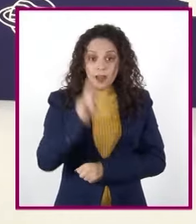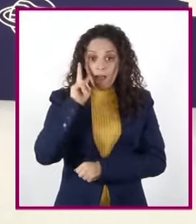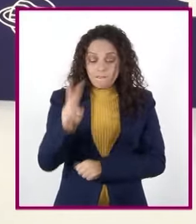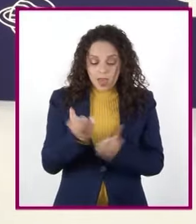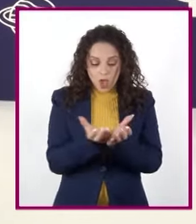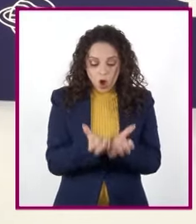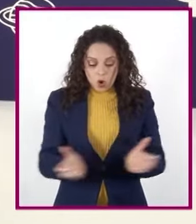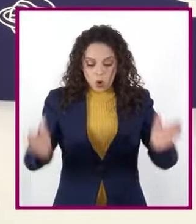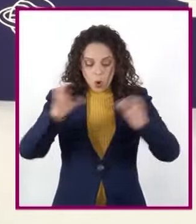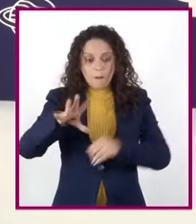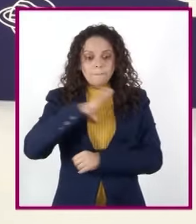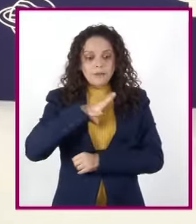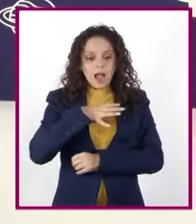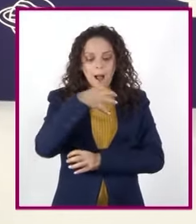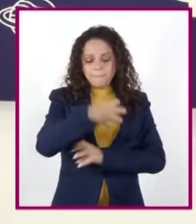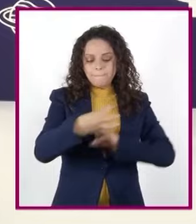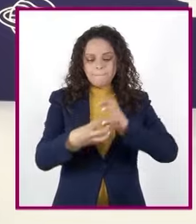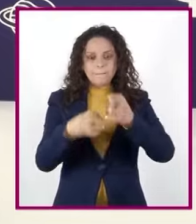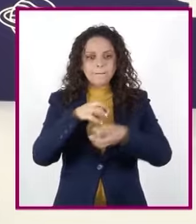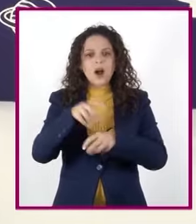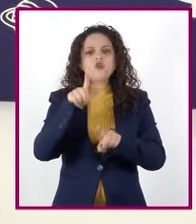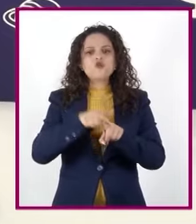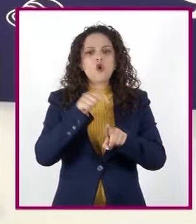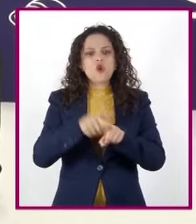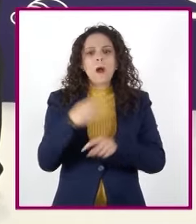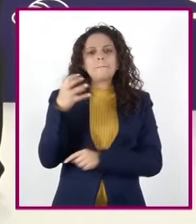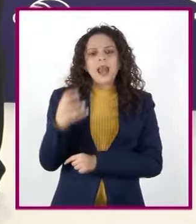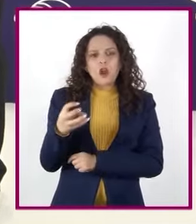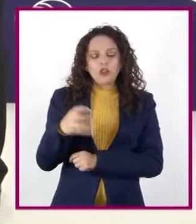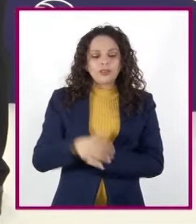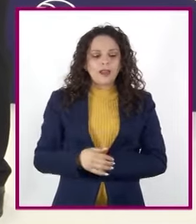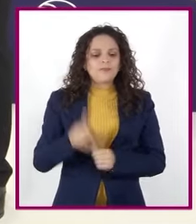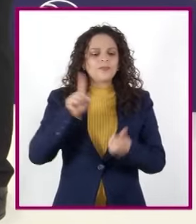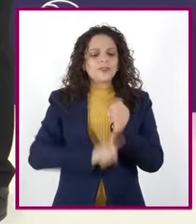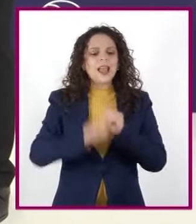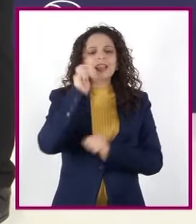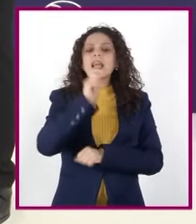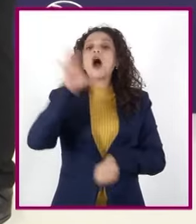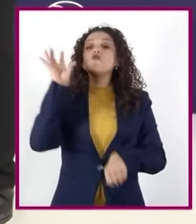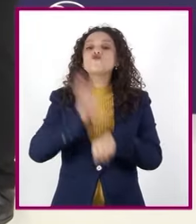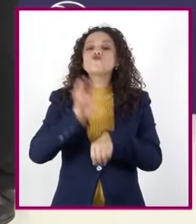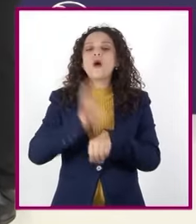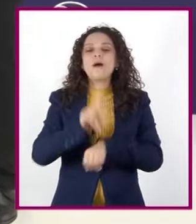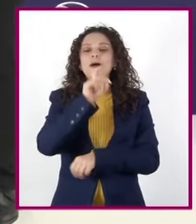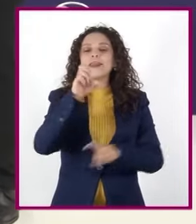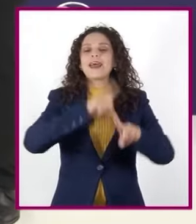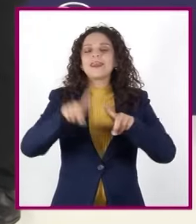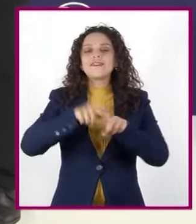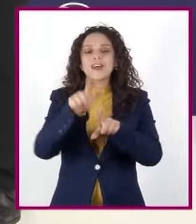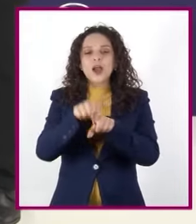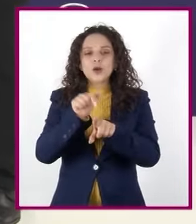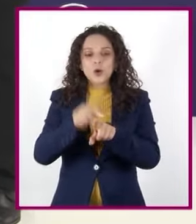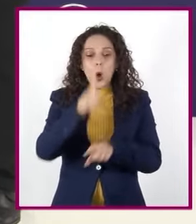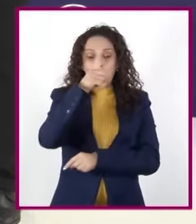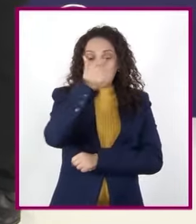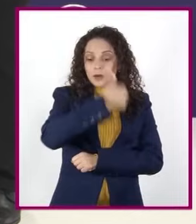pelotas de colores. Bueno, más que pelotas, son huevos de colores. Cada uno representa una capa atmosférica distinta